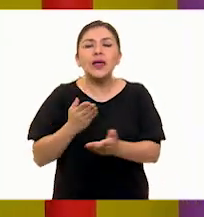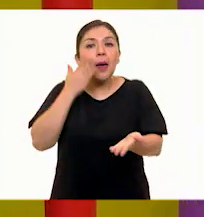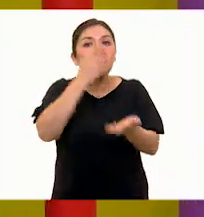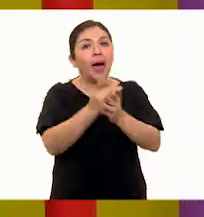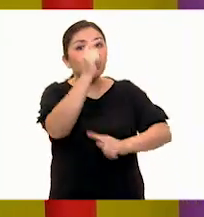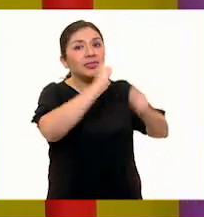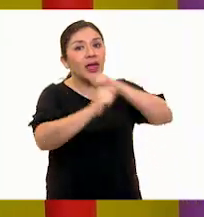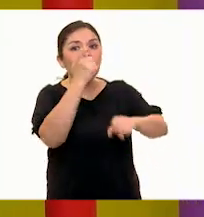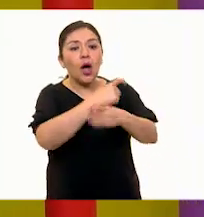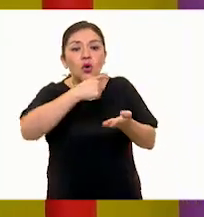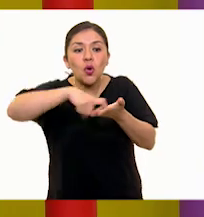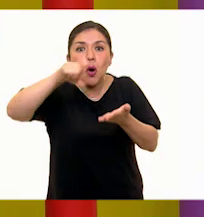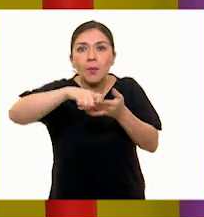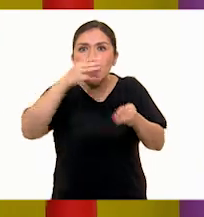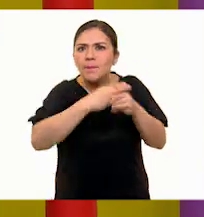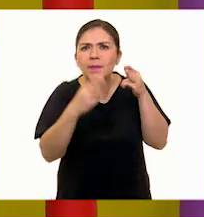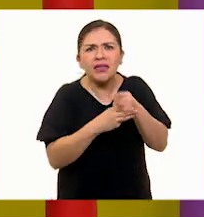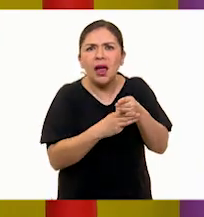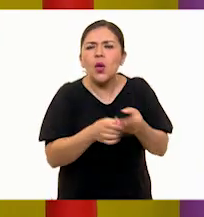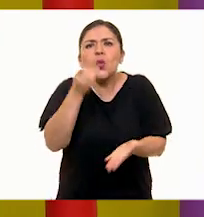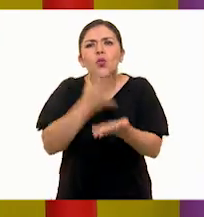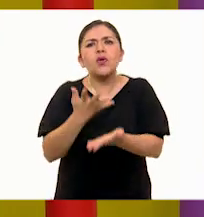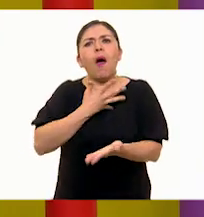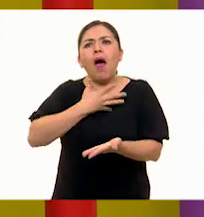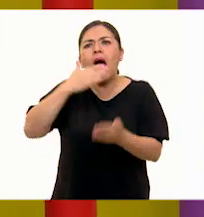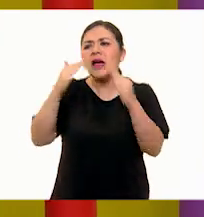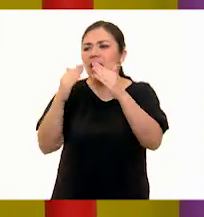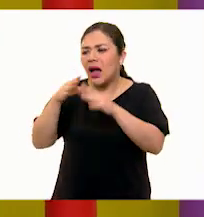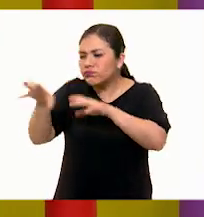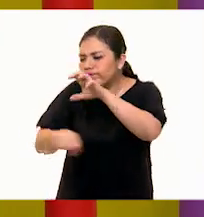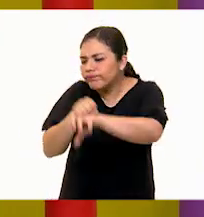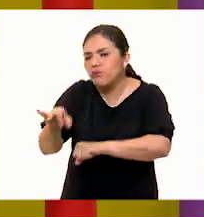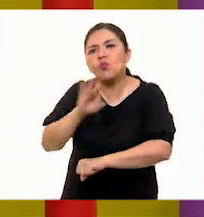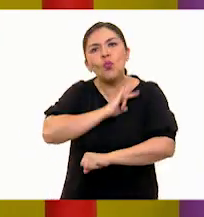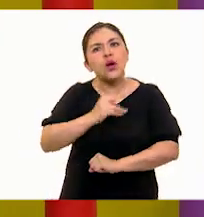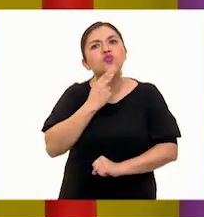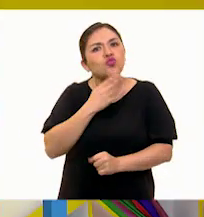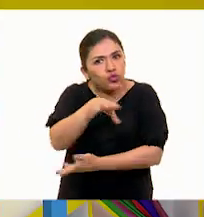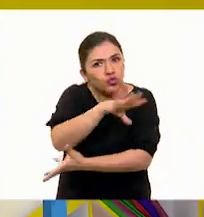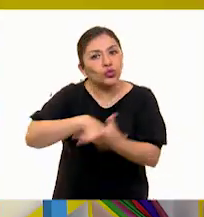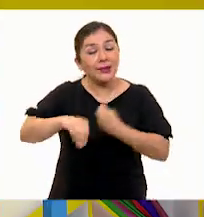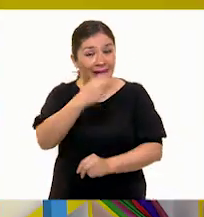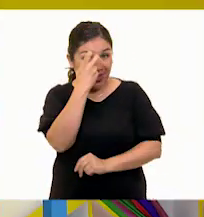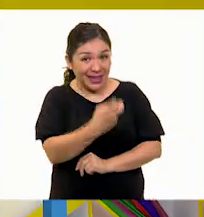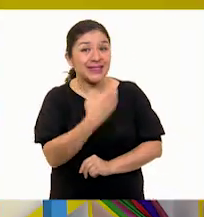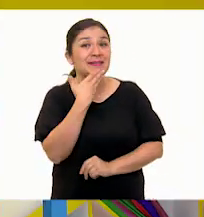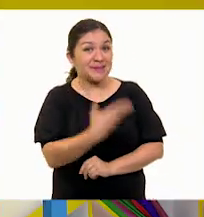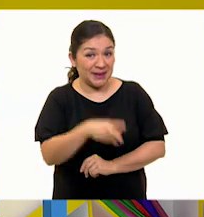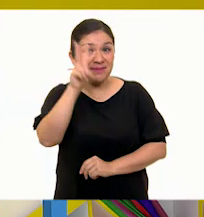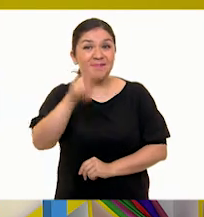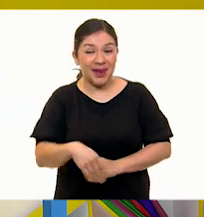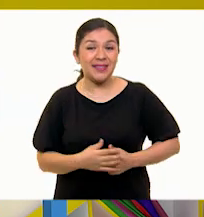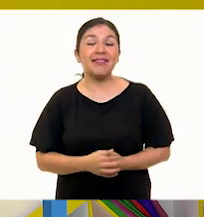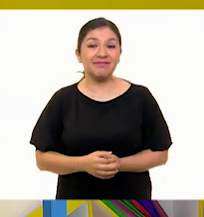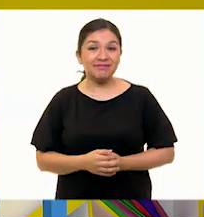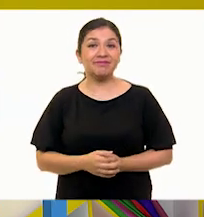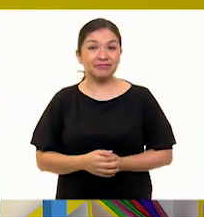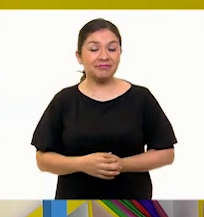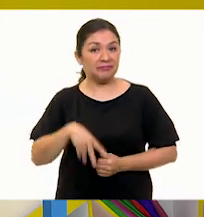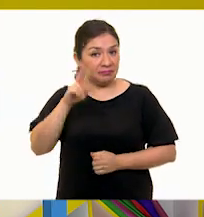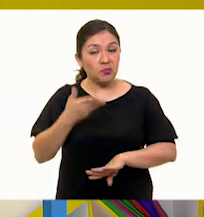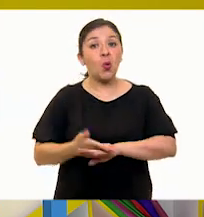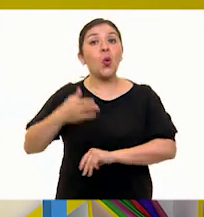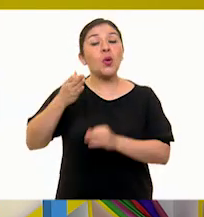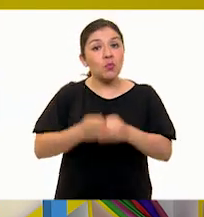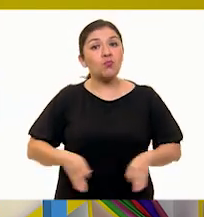tienda a comprar cosas, sino simplemente lo que ya está en casa lo podemos reutilizar. Así es, así es. ¡Qué práctico! Es algo